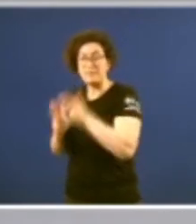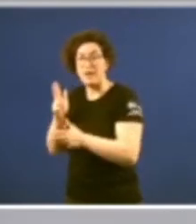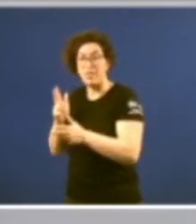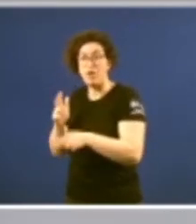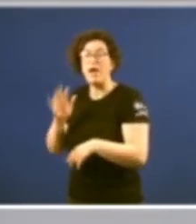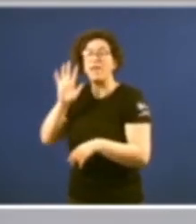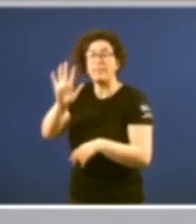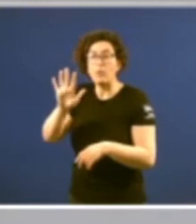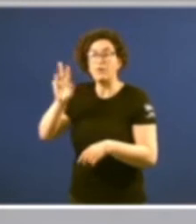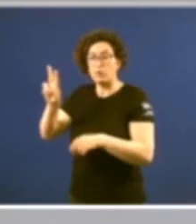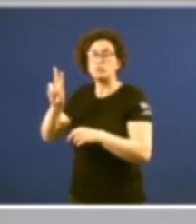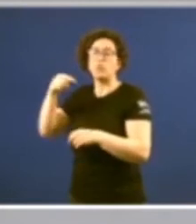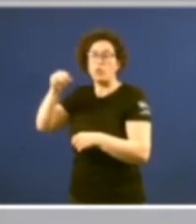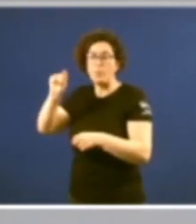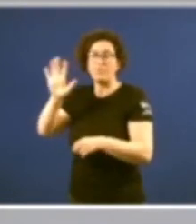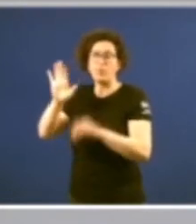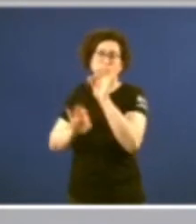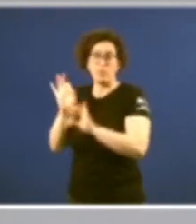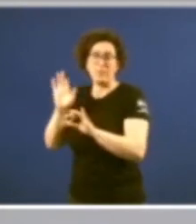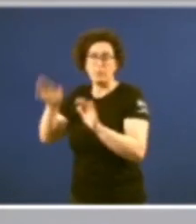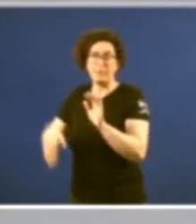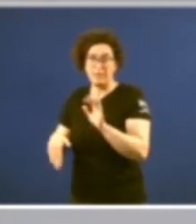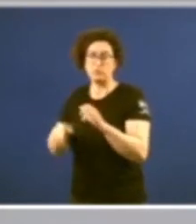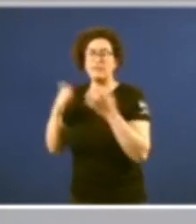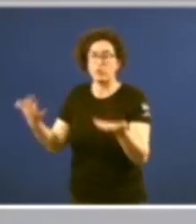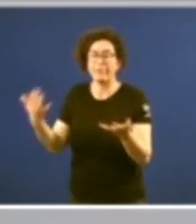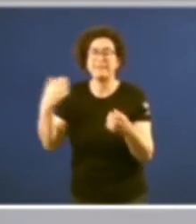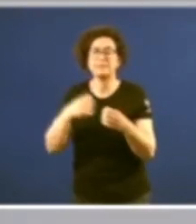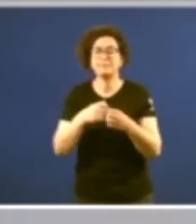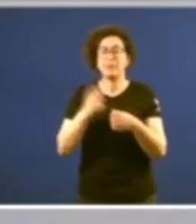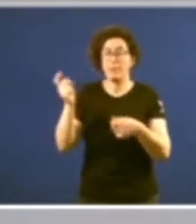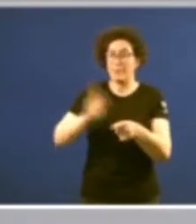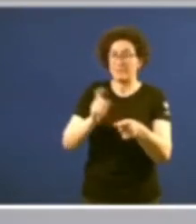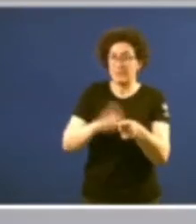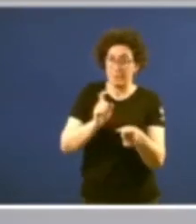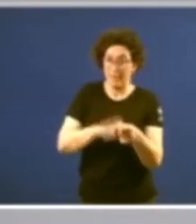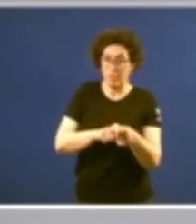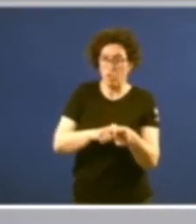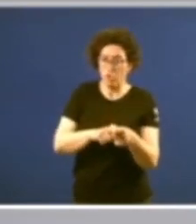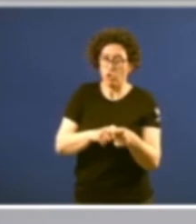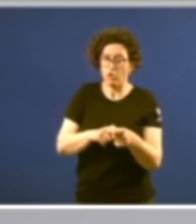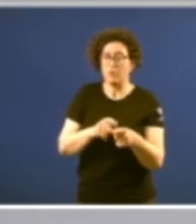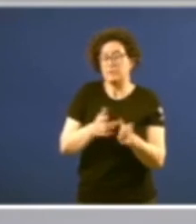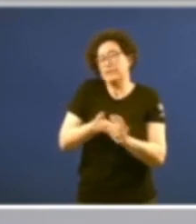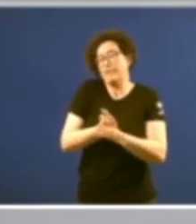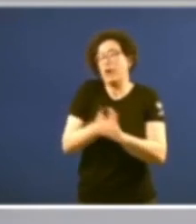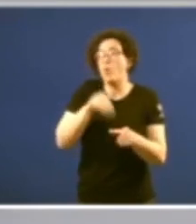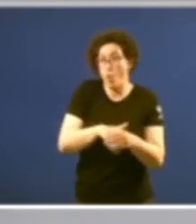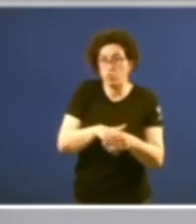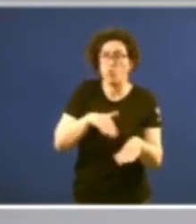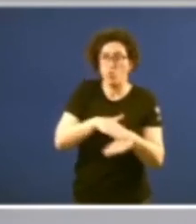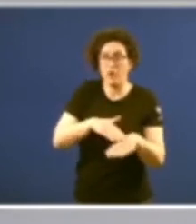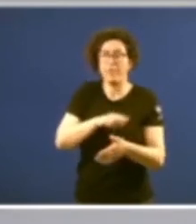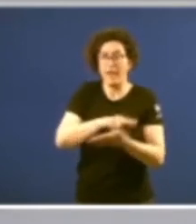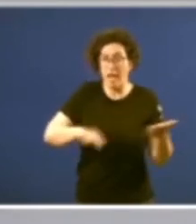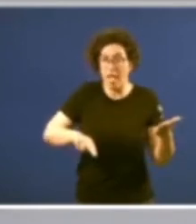52,5% por tanto a participación e por conseguinte o autogoverno galego está